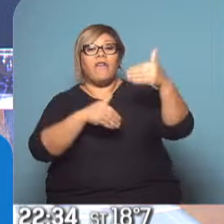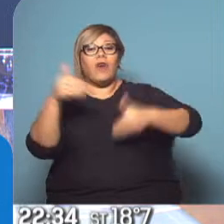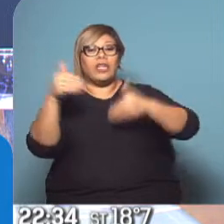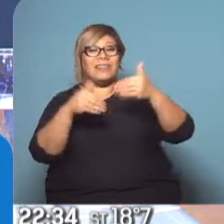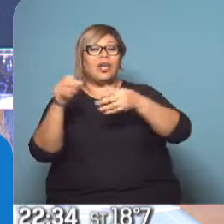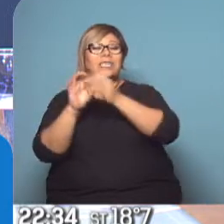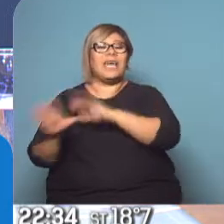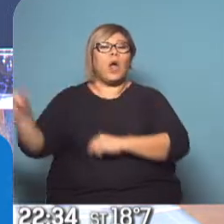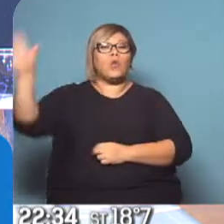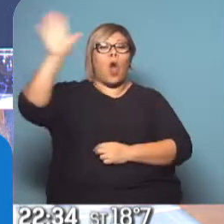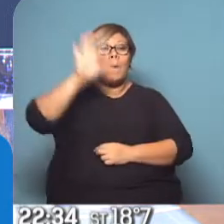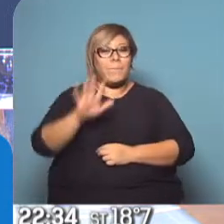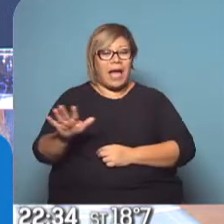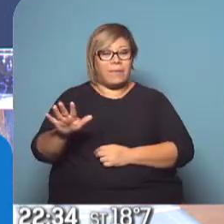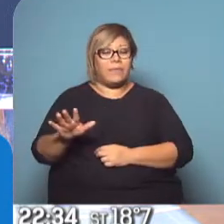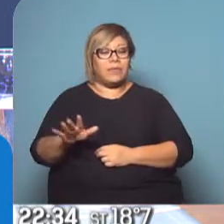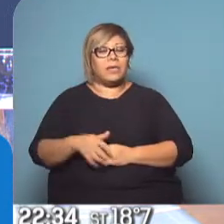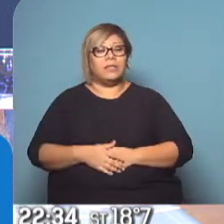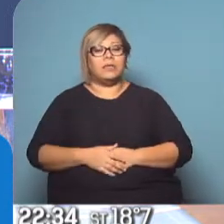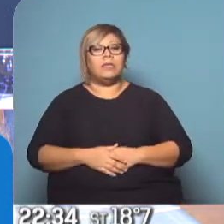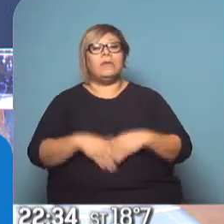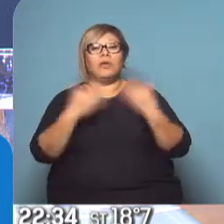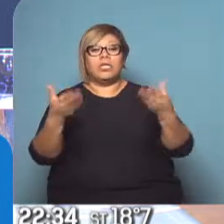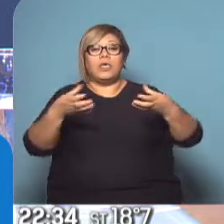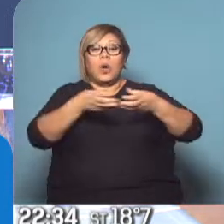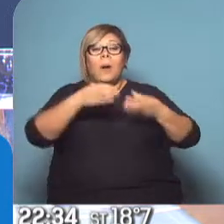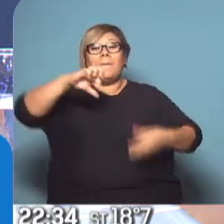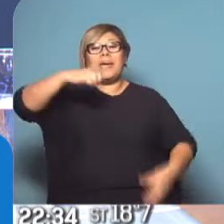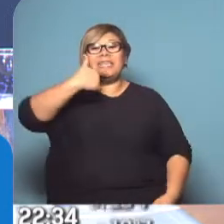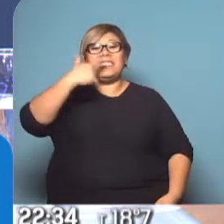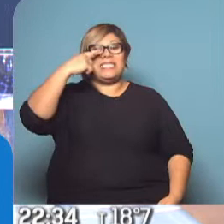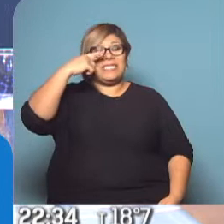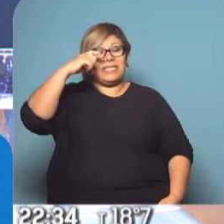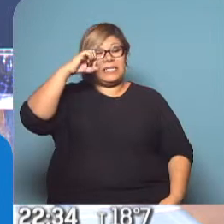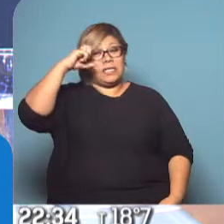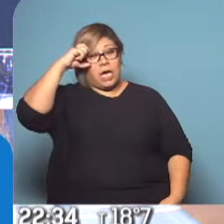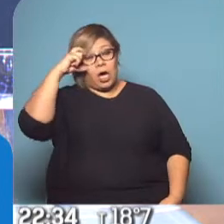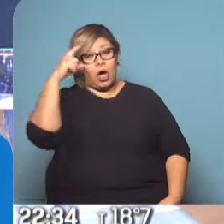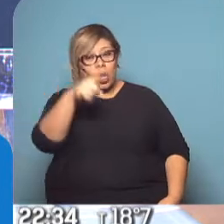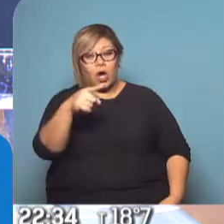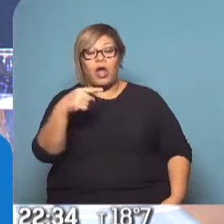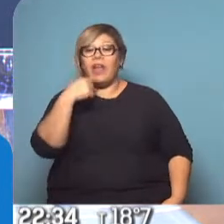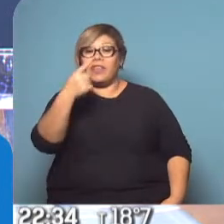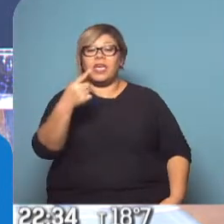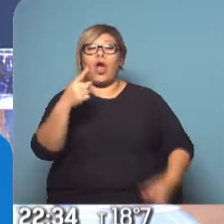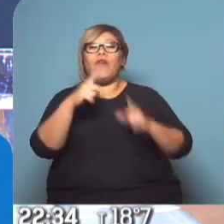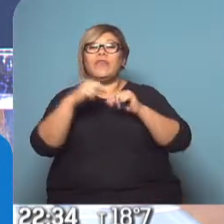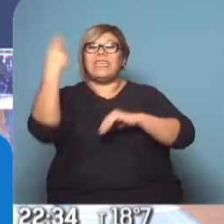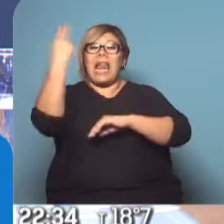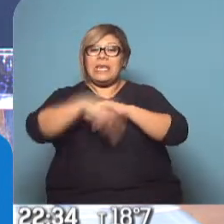europeas, y es el tiempo que se ha dado el Partido Socialista Obrero Español, es decir, Pedro Sánchez, para finalmente,